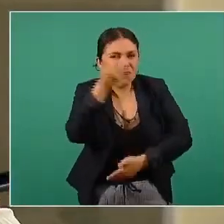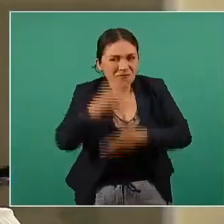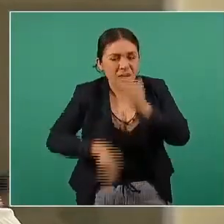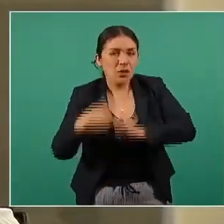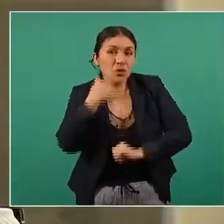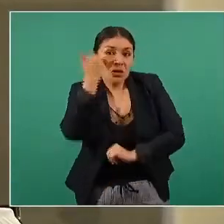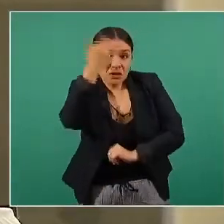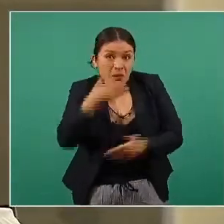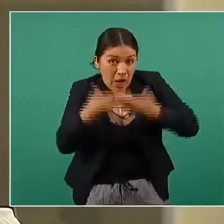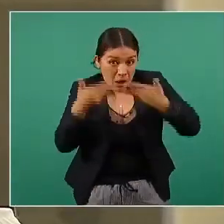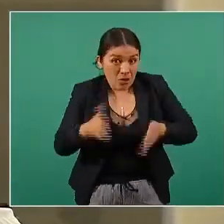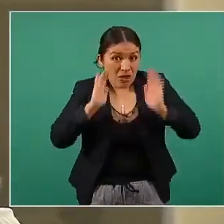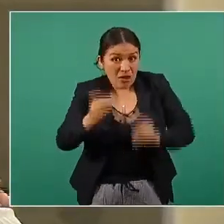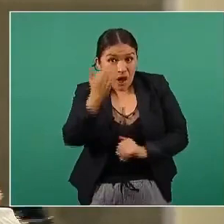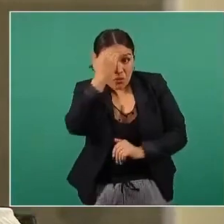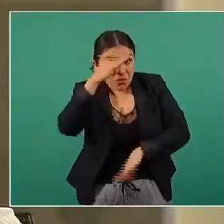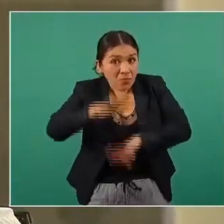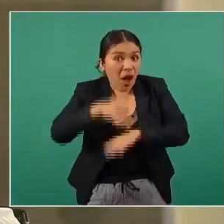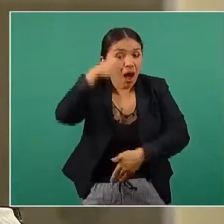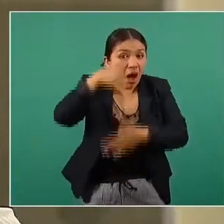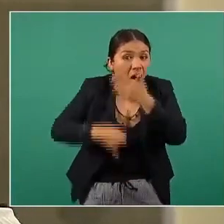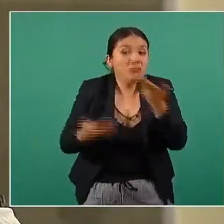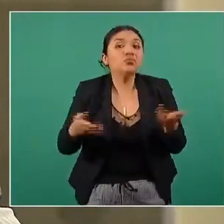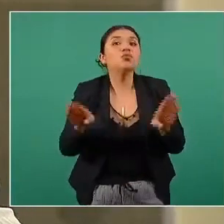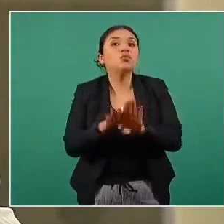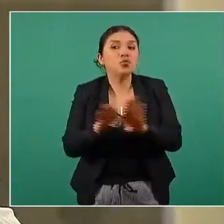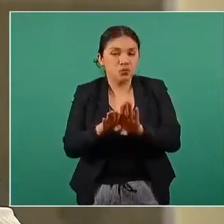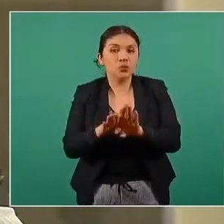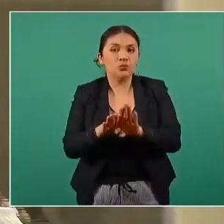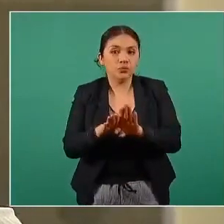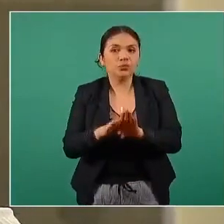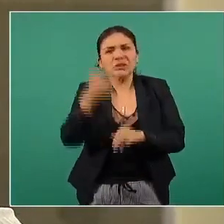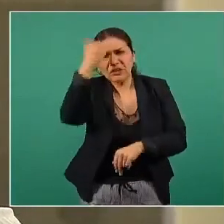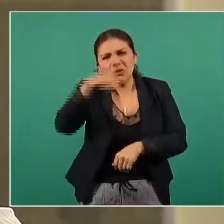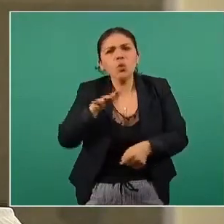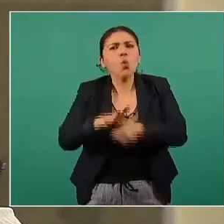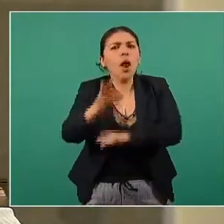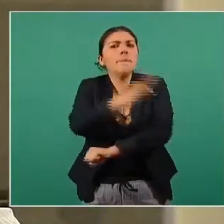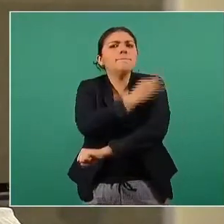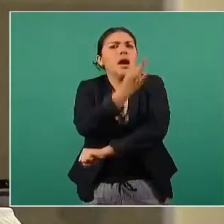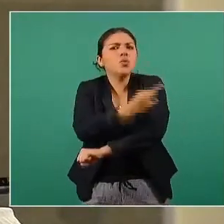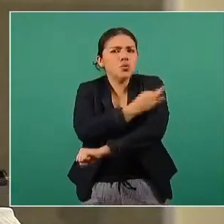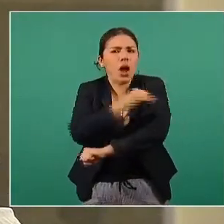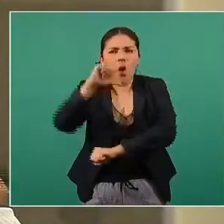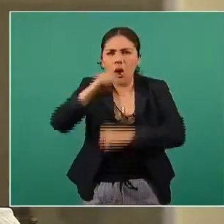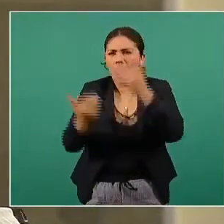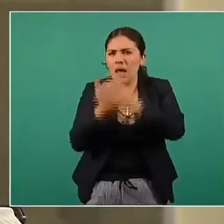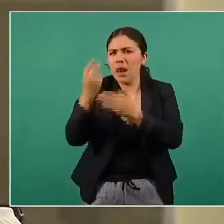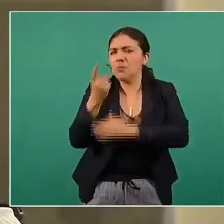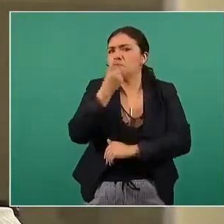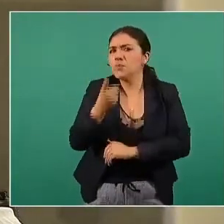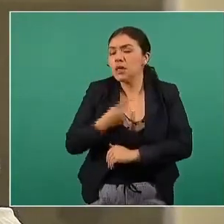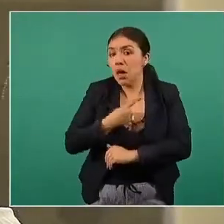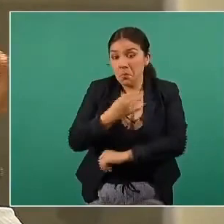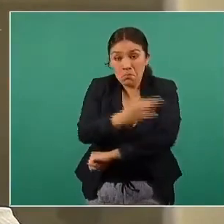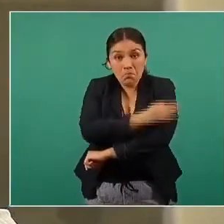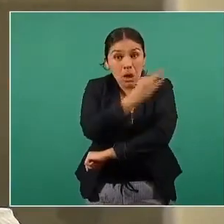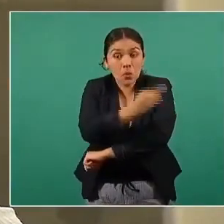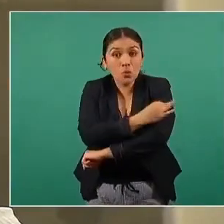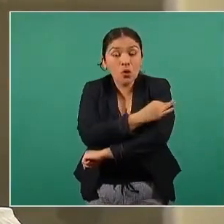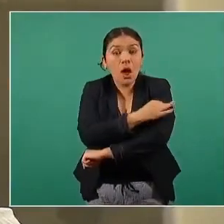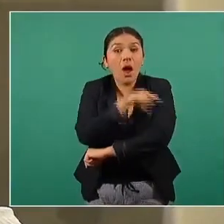Quería saber si ya hay más información al respecto. Saber qué vacunas se va aplicar. Nos dijeron en la mañana que no se iba a aplicar